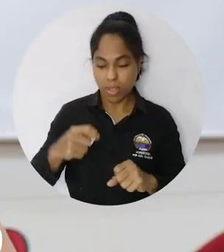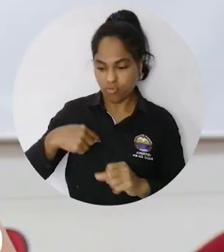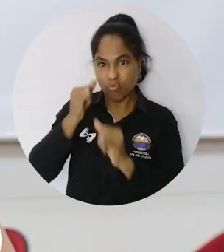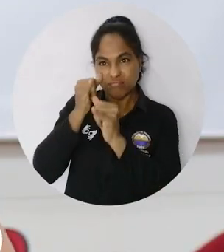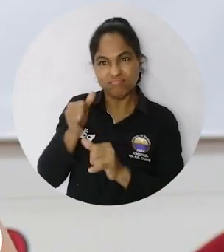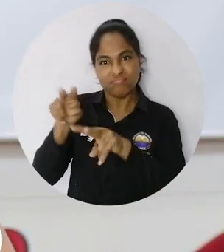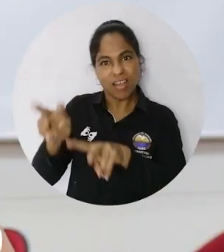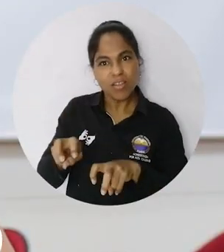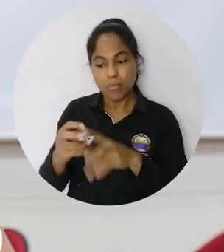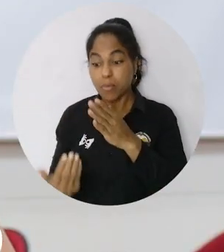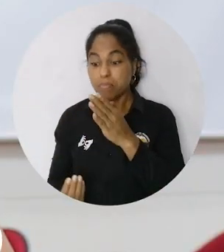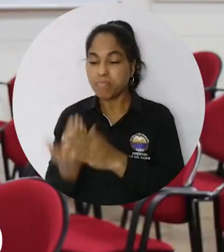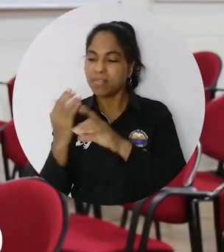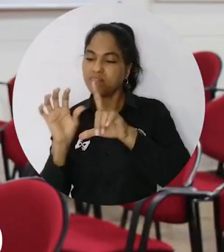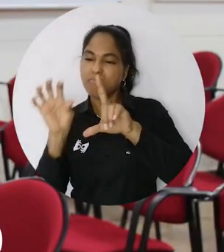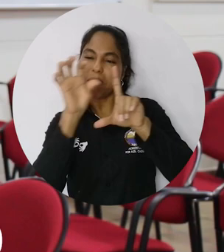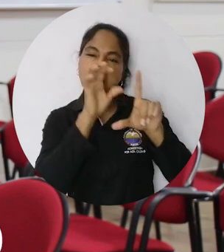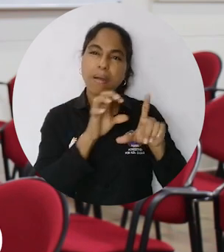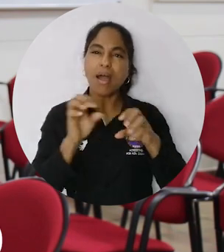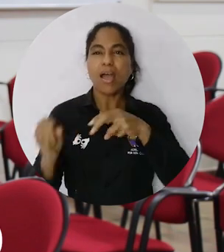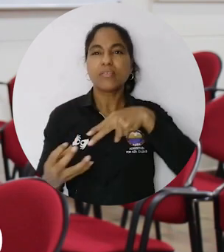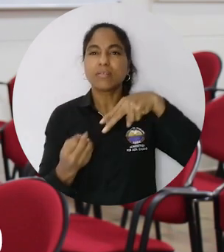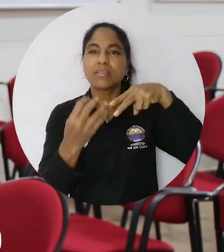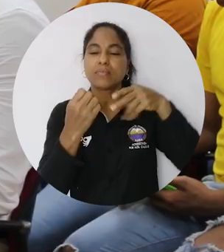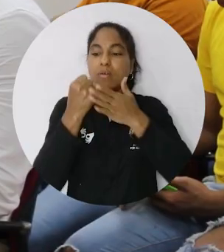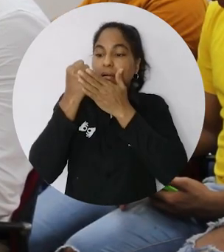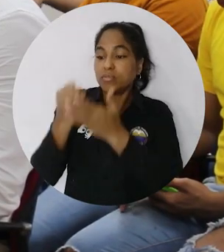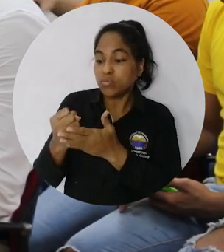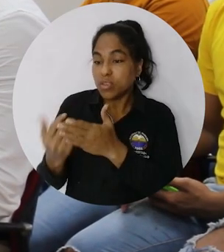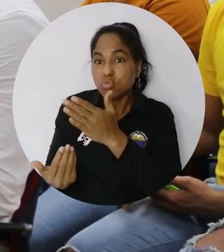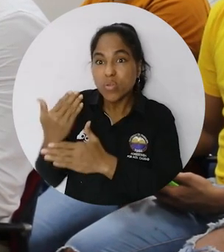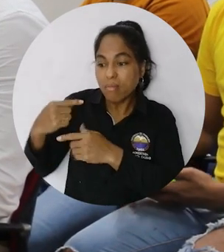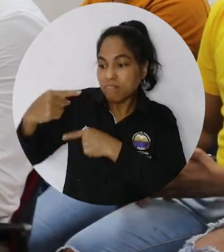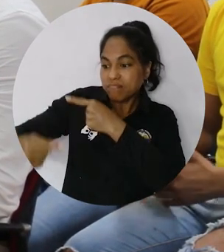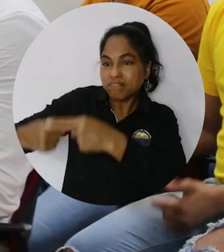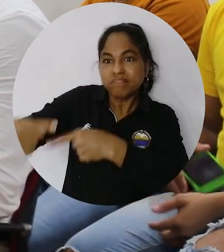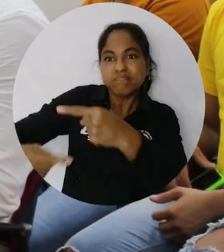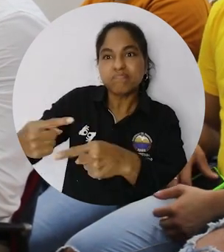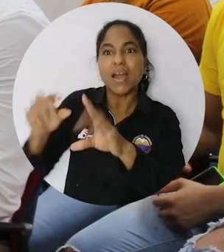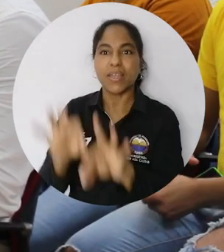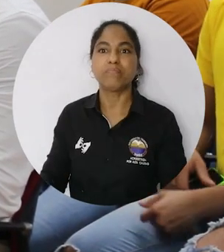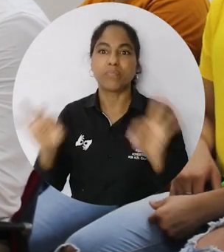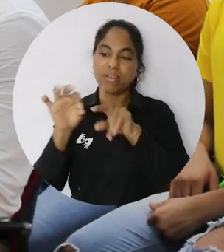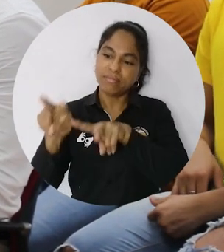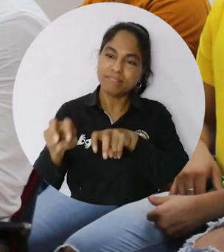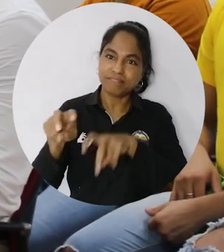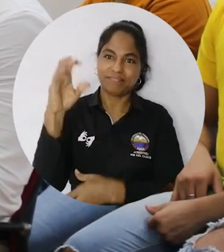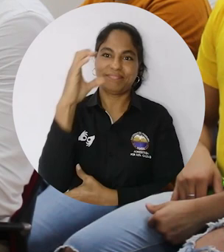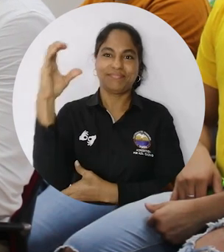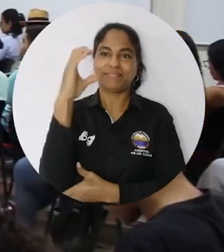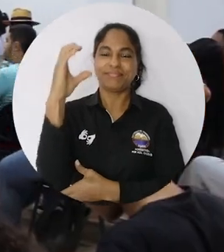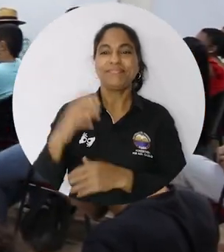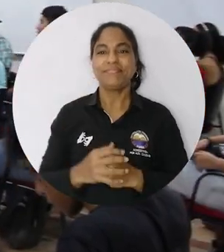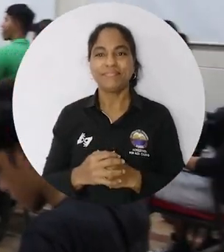agrónoma puedo empezar a crear contenido educativo que enseñe a las nuevas generaciones lo importante que es la agricultura en